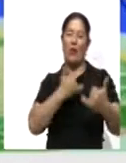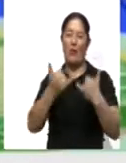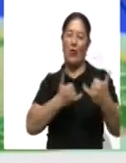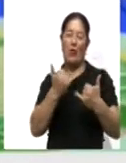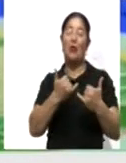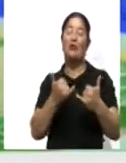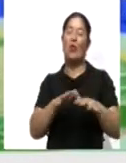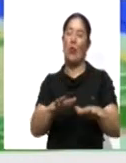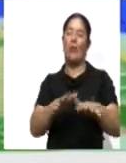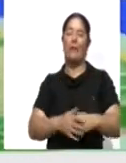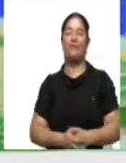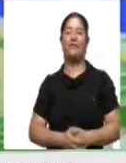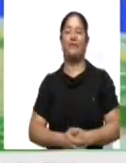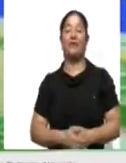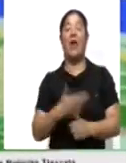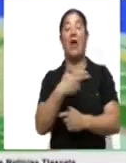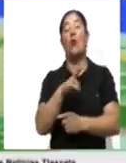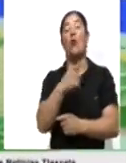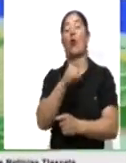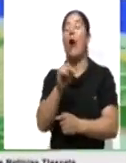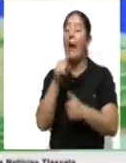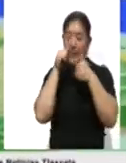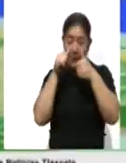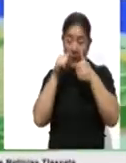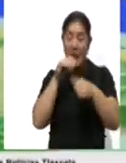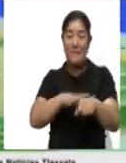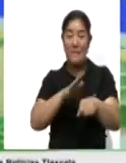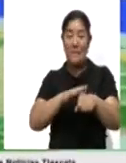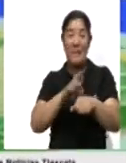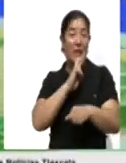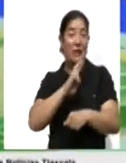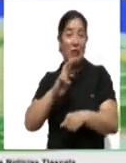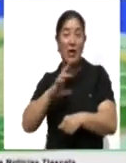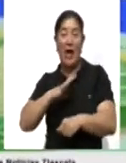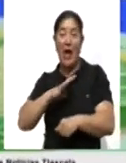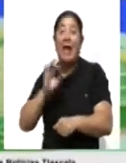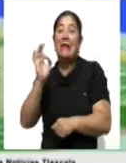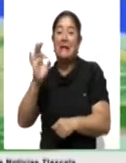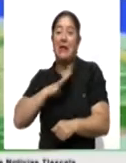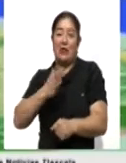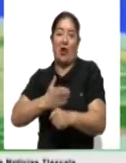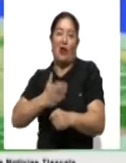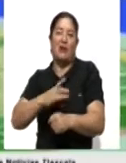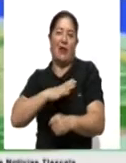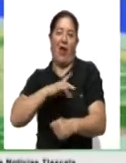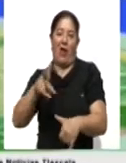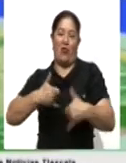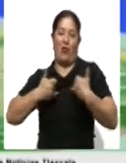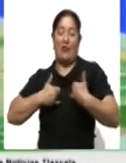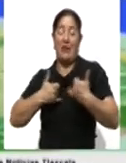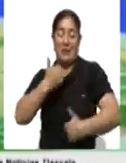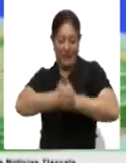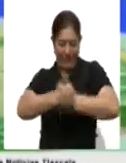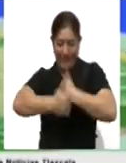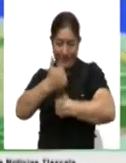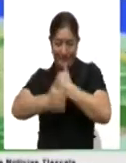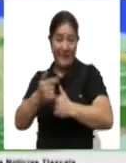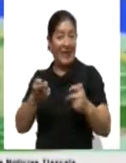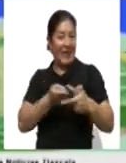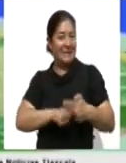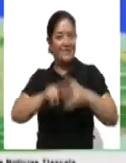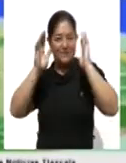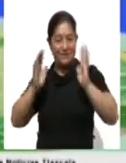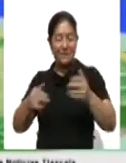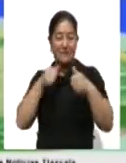con ADE. Hugo, pues estaremos pendientes de los resultados que pueda tener Tlaxcala precisamente en esta justa nacional juvenil, donde ya ha comenzado y bueno, por